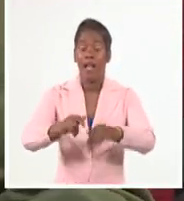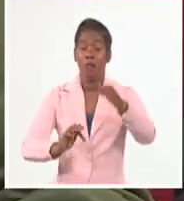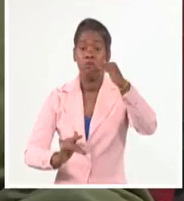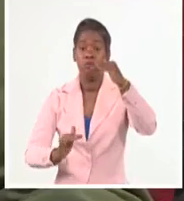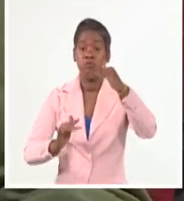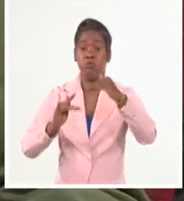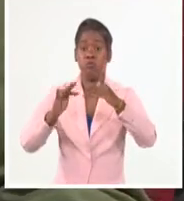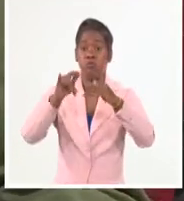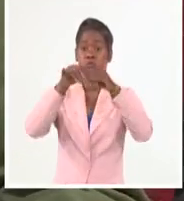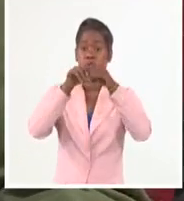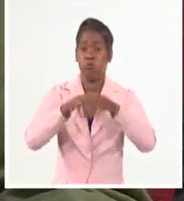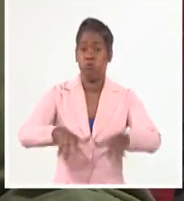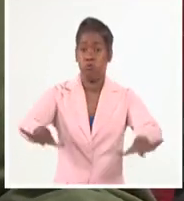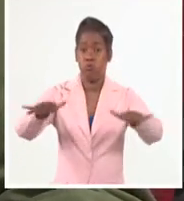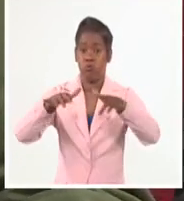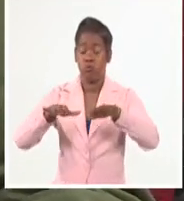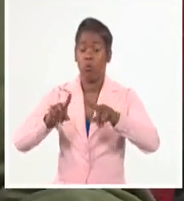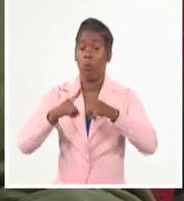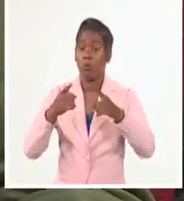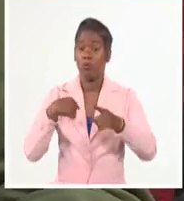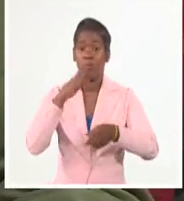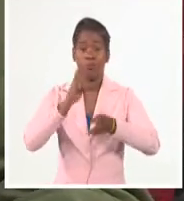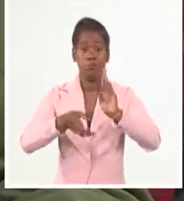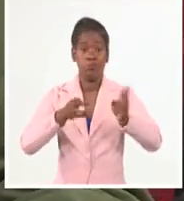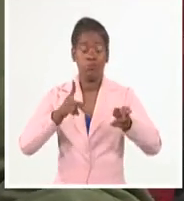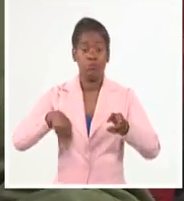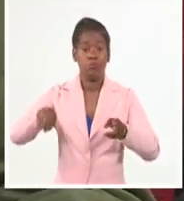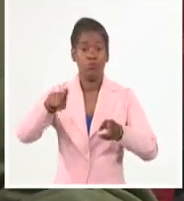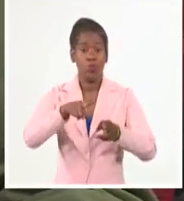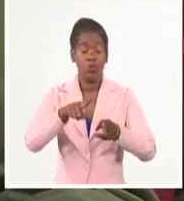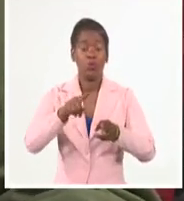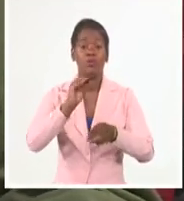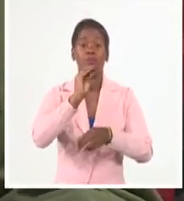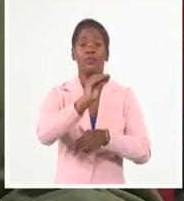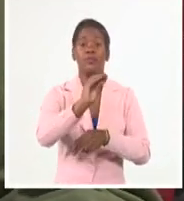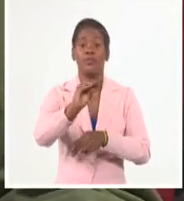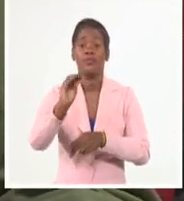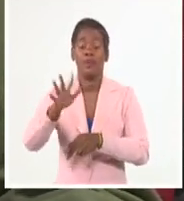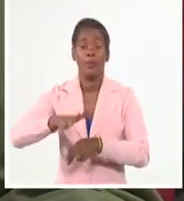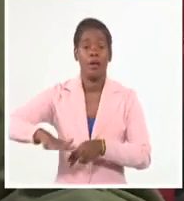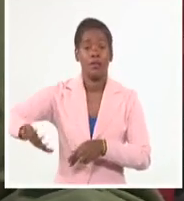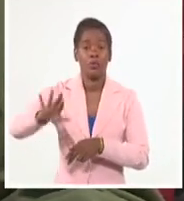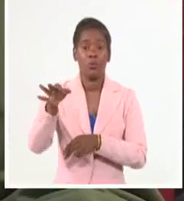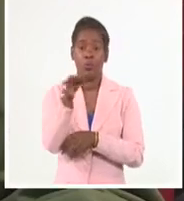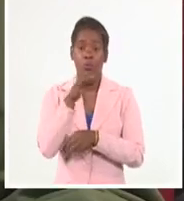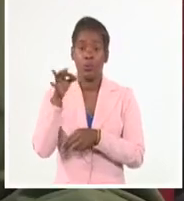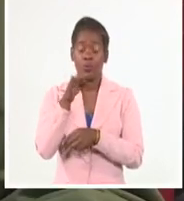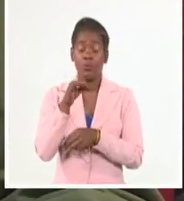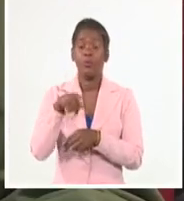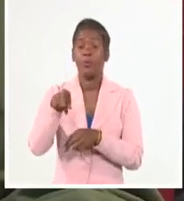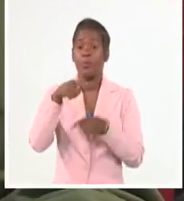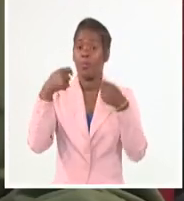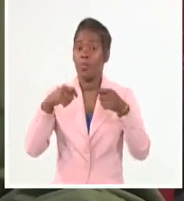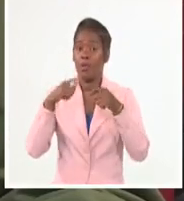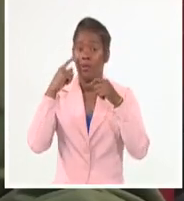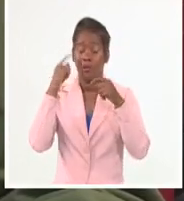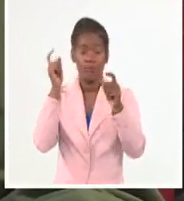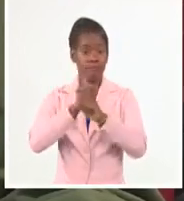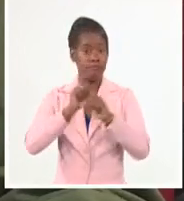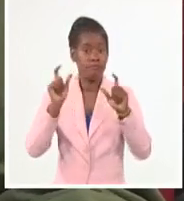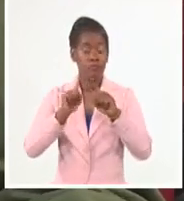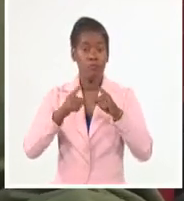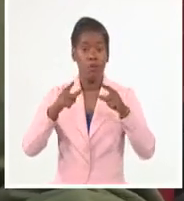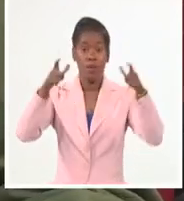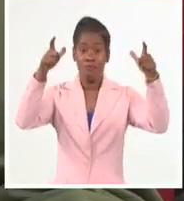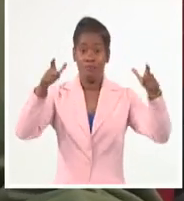Por eso hay que alertar bien a los territorios y ustedes prestar atención a todo el sistema de monitoreo de todas esas presas y todas